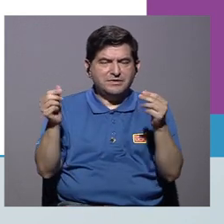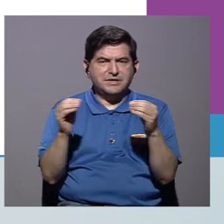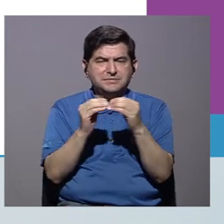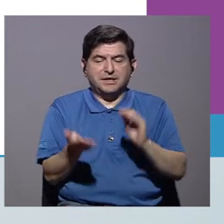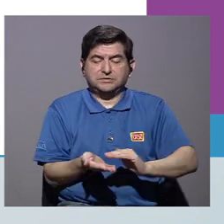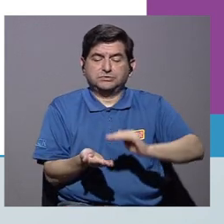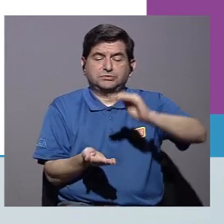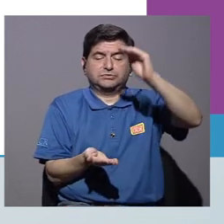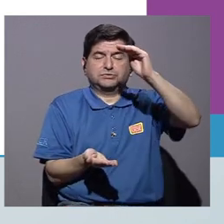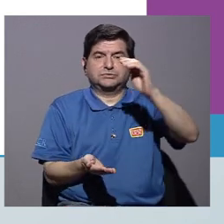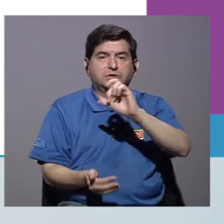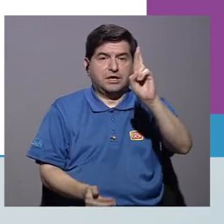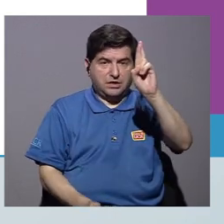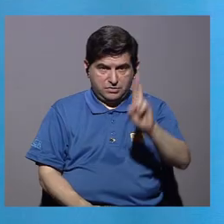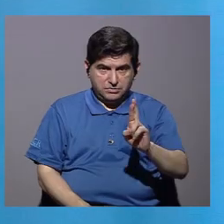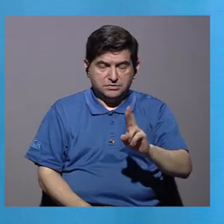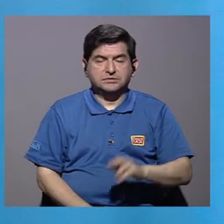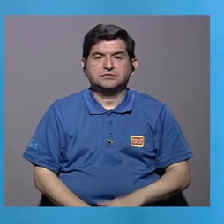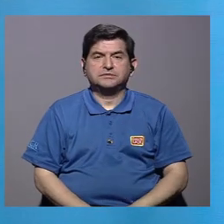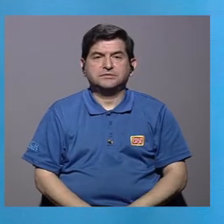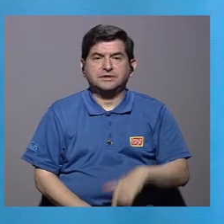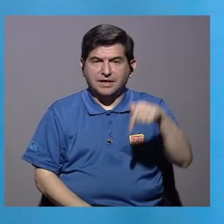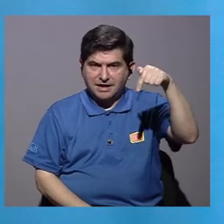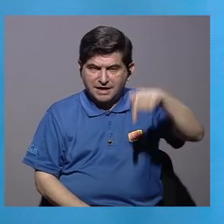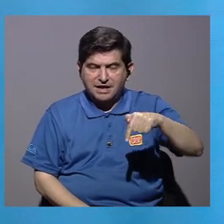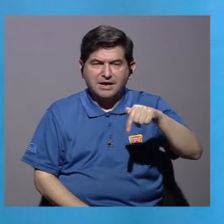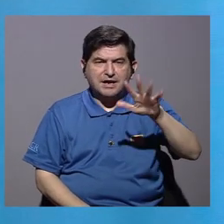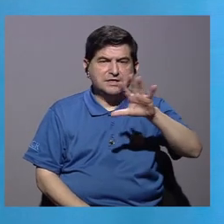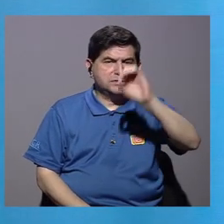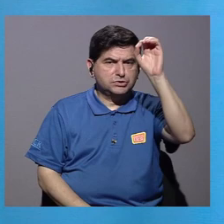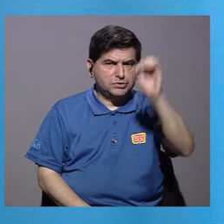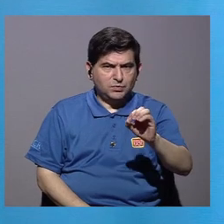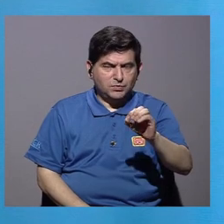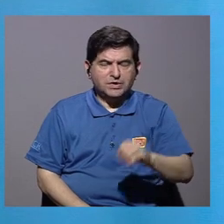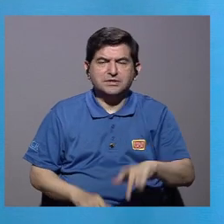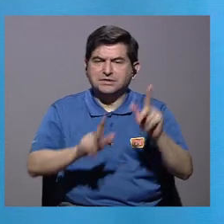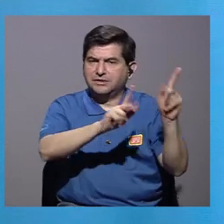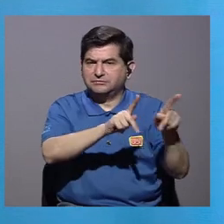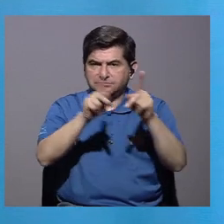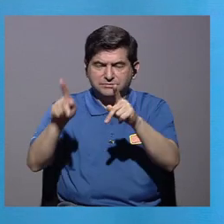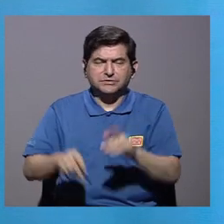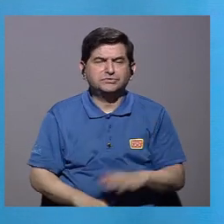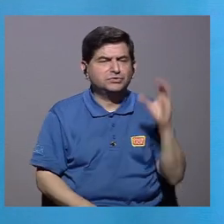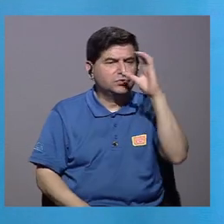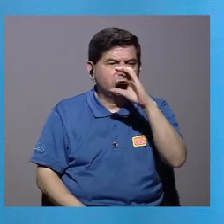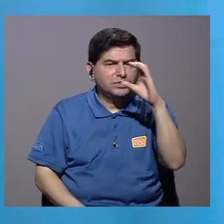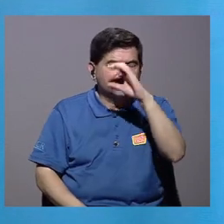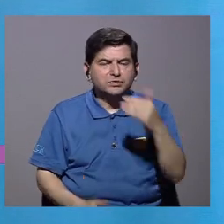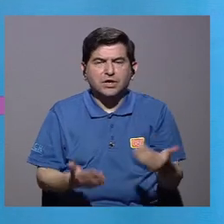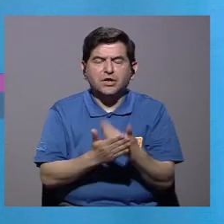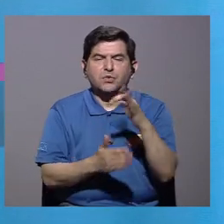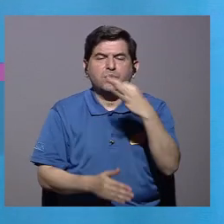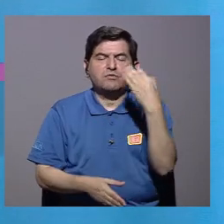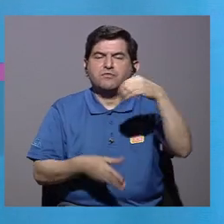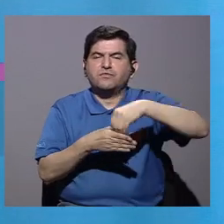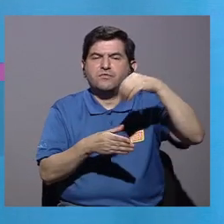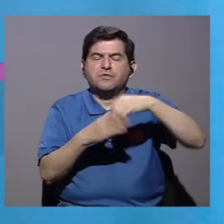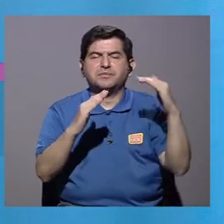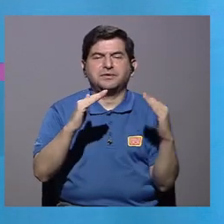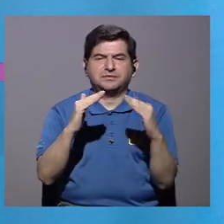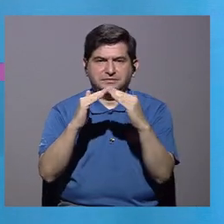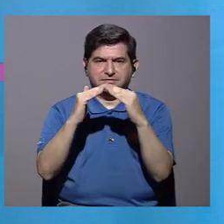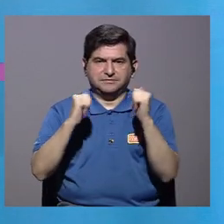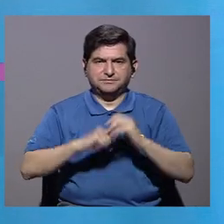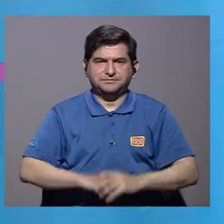gastos es el que más ha aumentado. En Costa Rica, un 50% de las personas están buscando nuevas